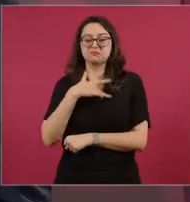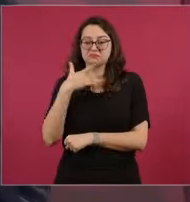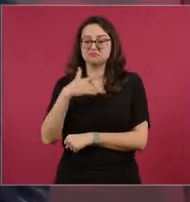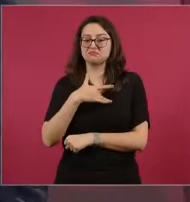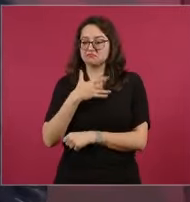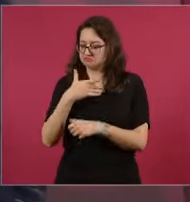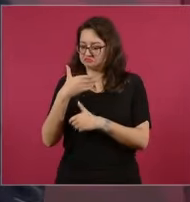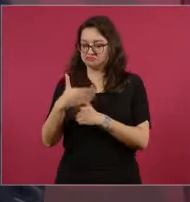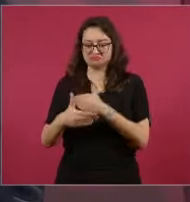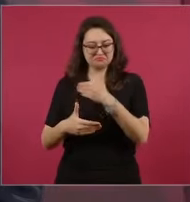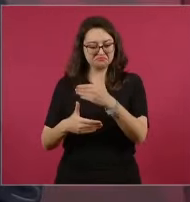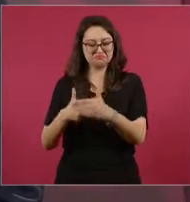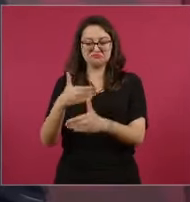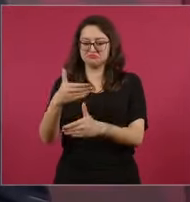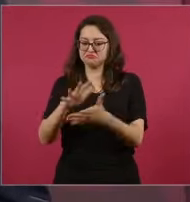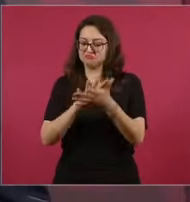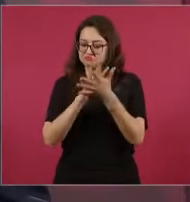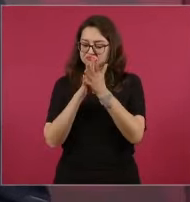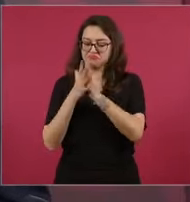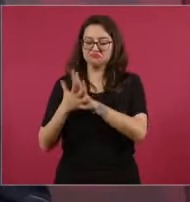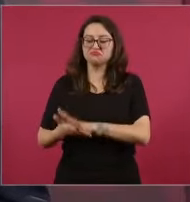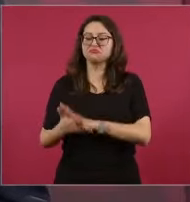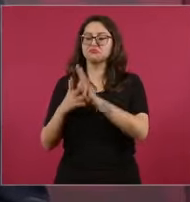que siga el progreso con justicia,